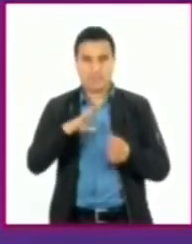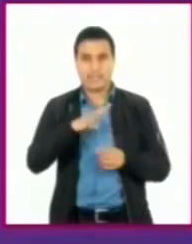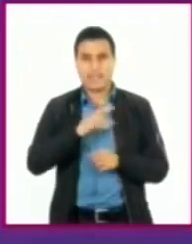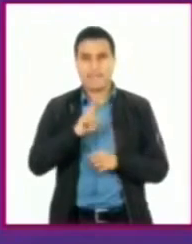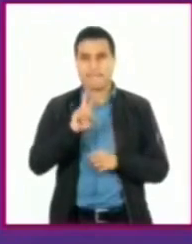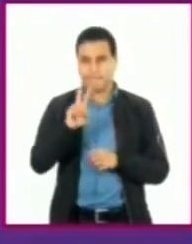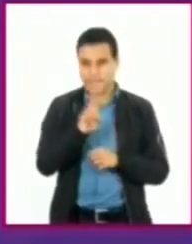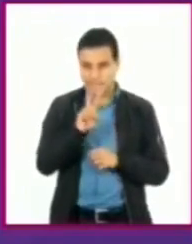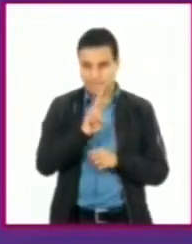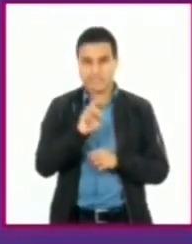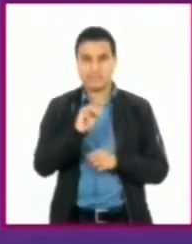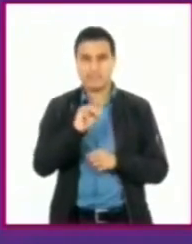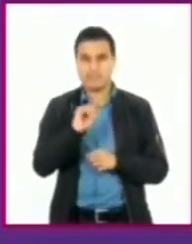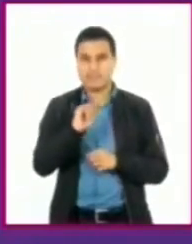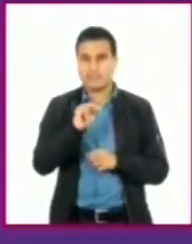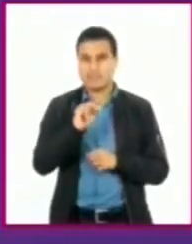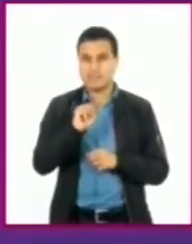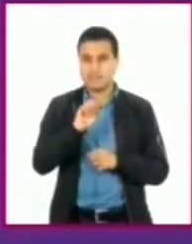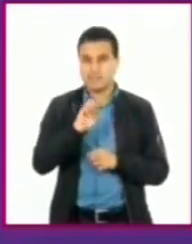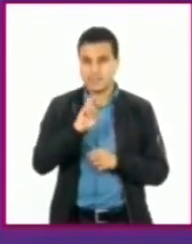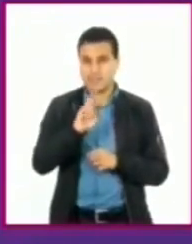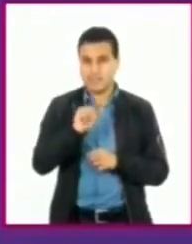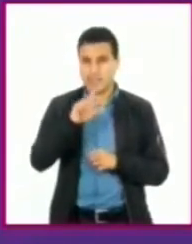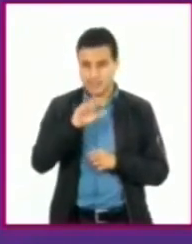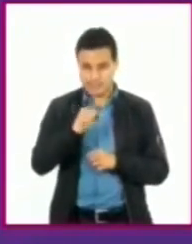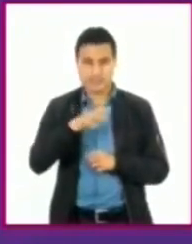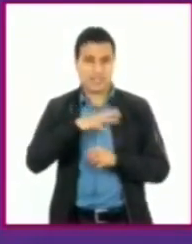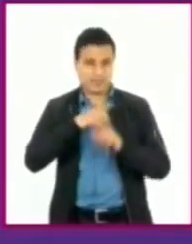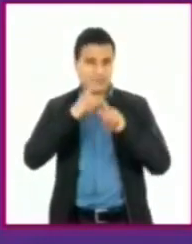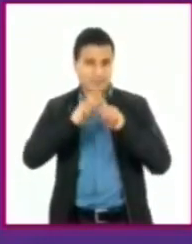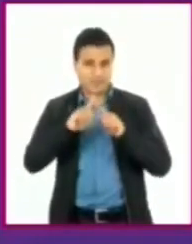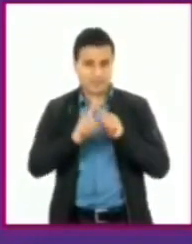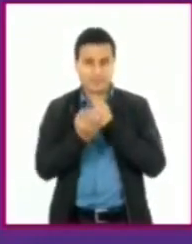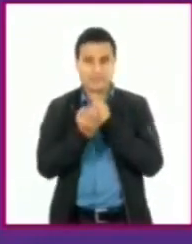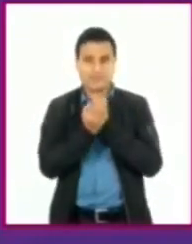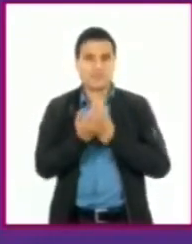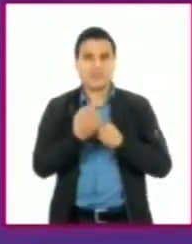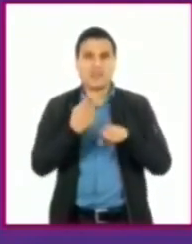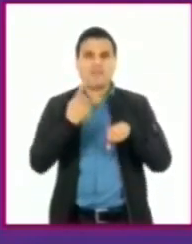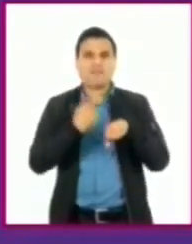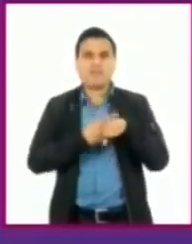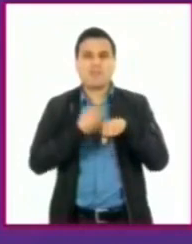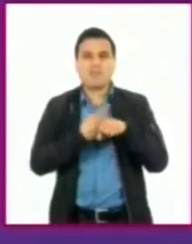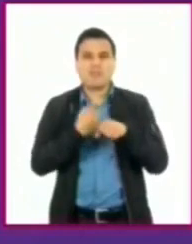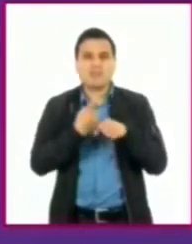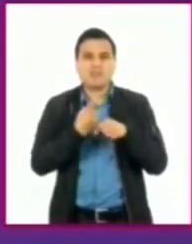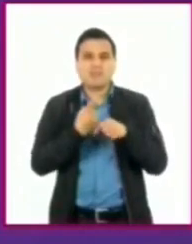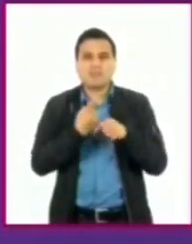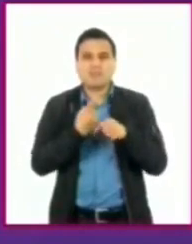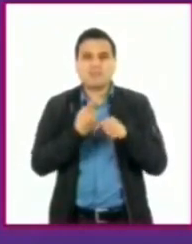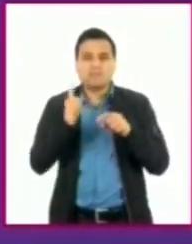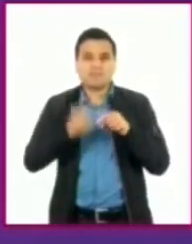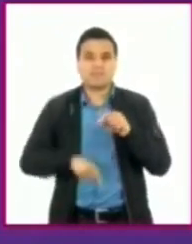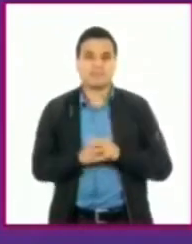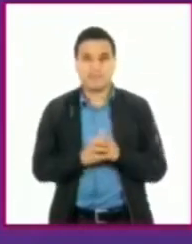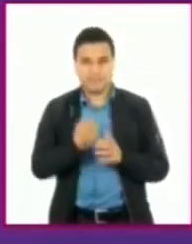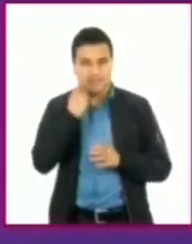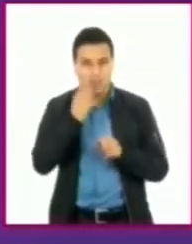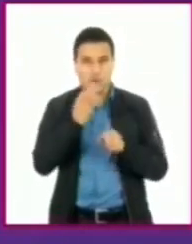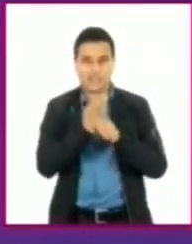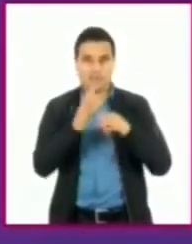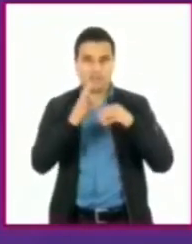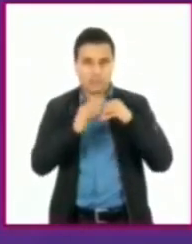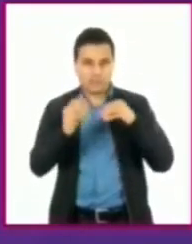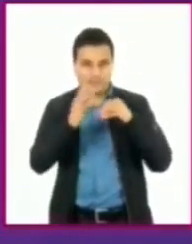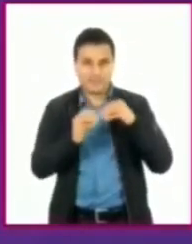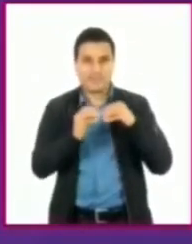minerales que nos ayudan a prevenir enfermedades, no propias de la época. ¿Como cuáles? Por ejemplo, pues si te fijas en esta temporada, los cítricos como